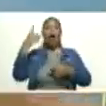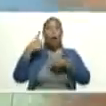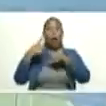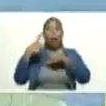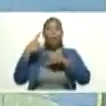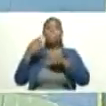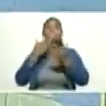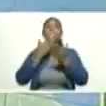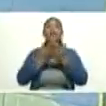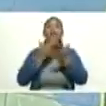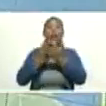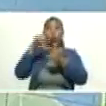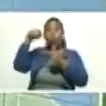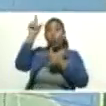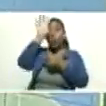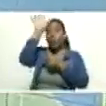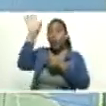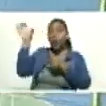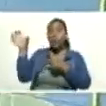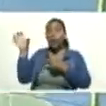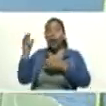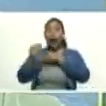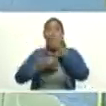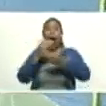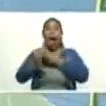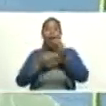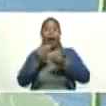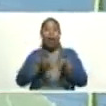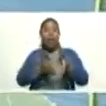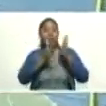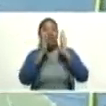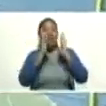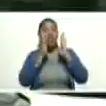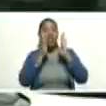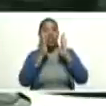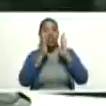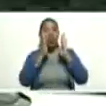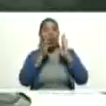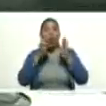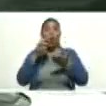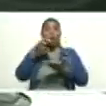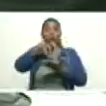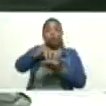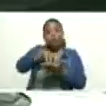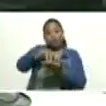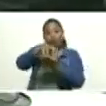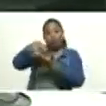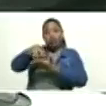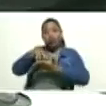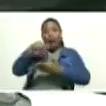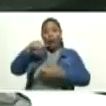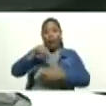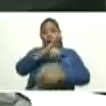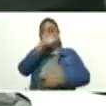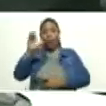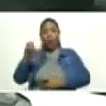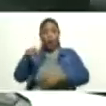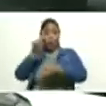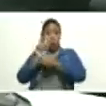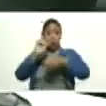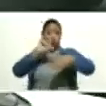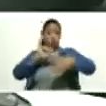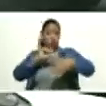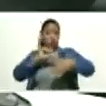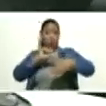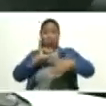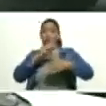Venezuela forme el Centro Regional del Clima del Caribe. Es decir, que no solamente sería Sudamérica, sino